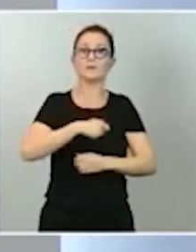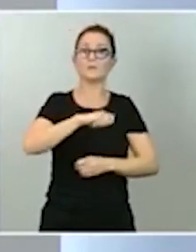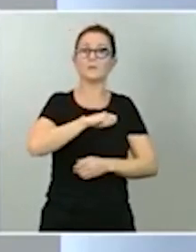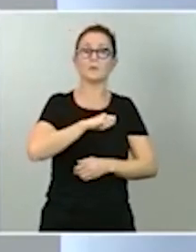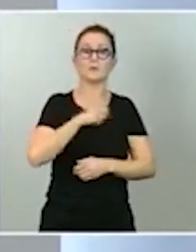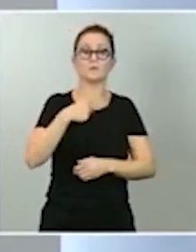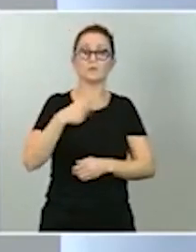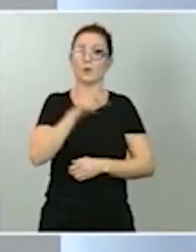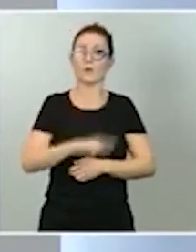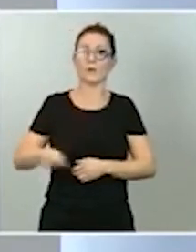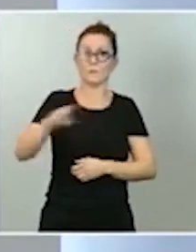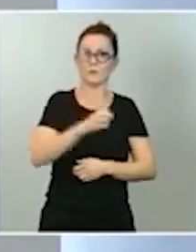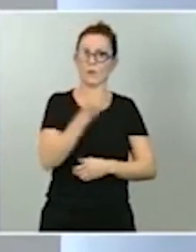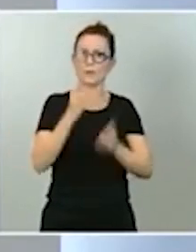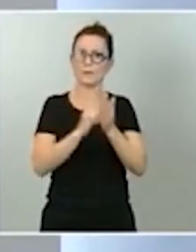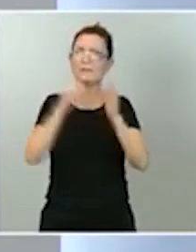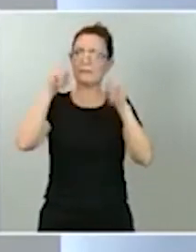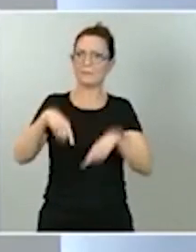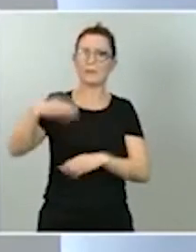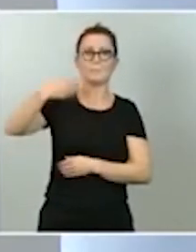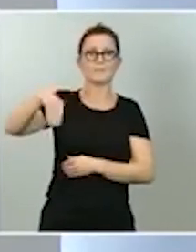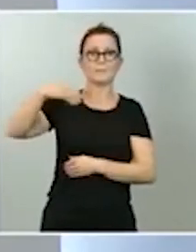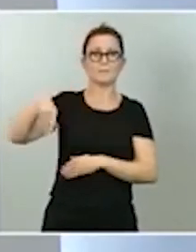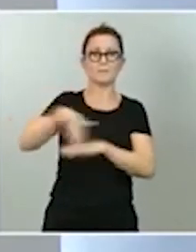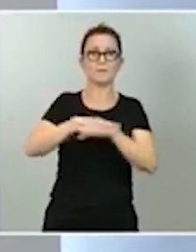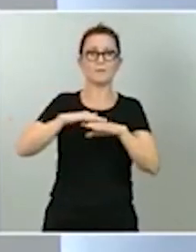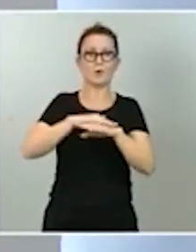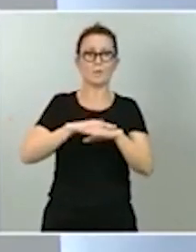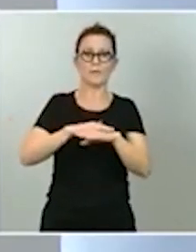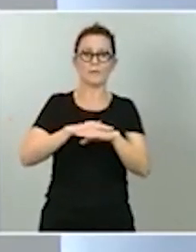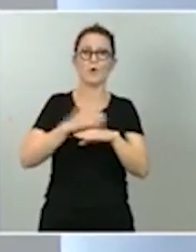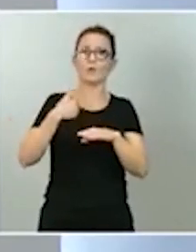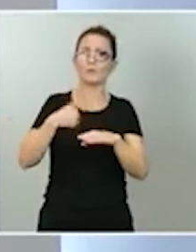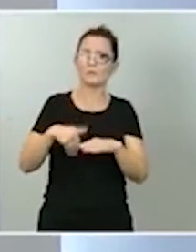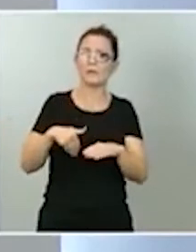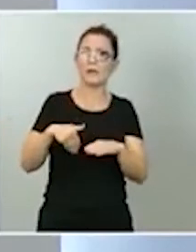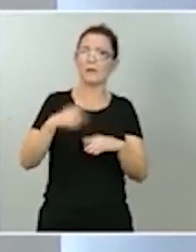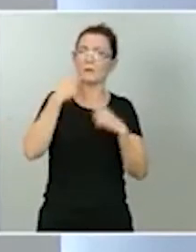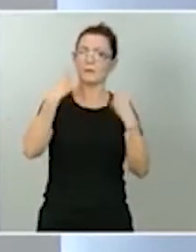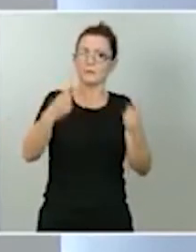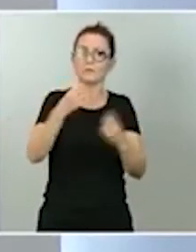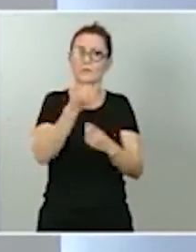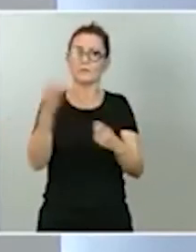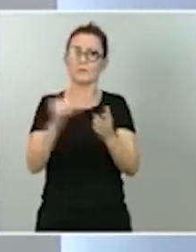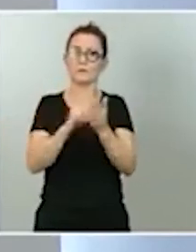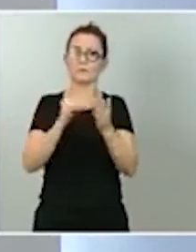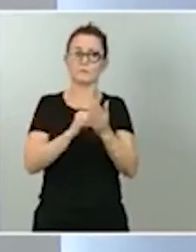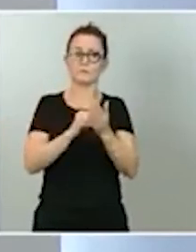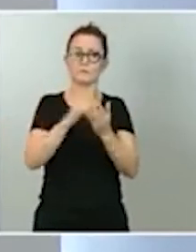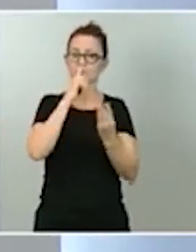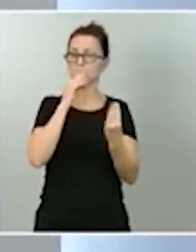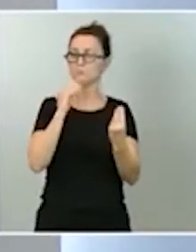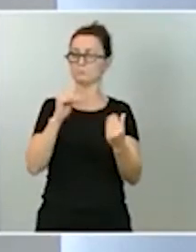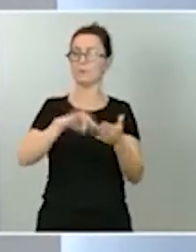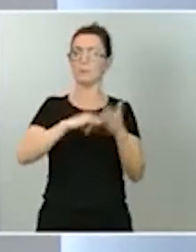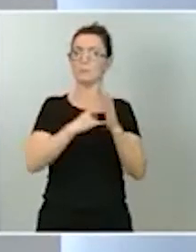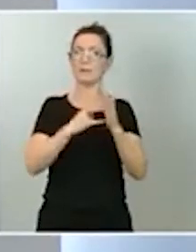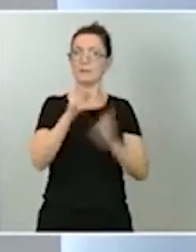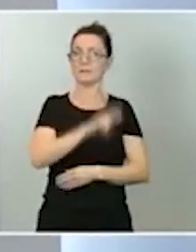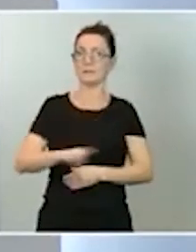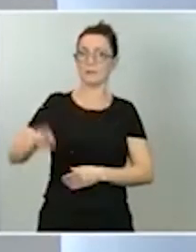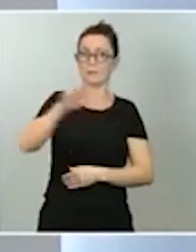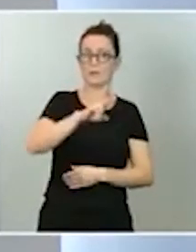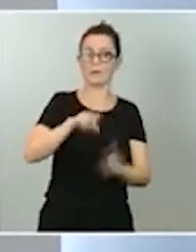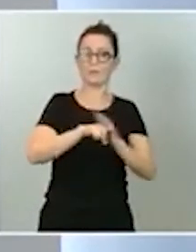presidente del gobierno, yo creo que también en público, hemos señalado que nuestra estimación es que la ejecución del plan de recuperación y de ese